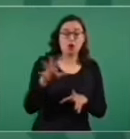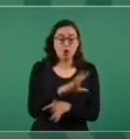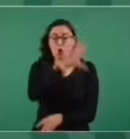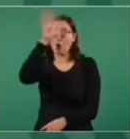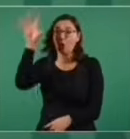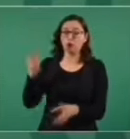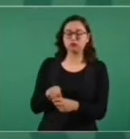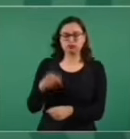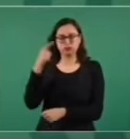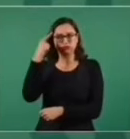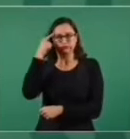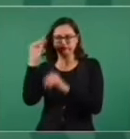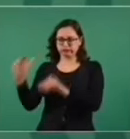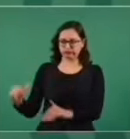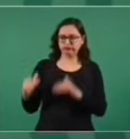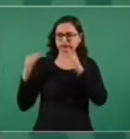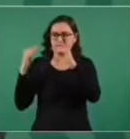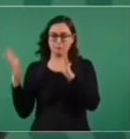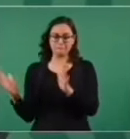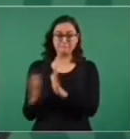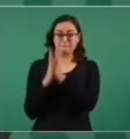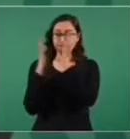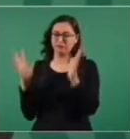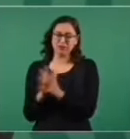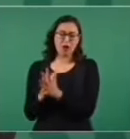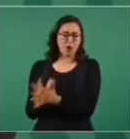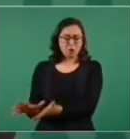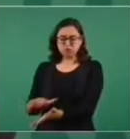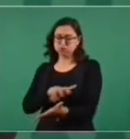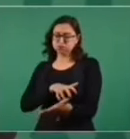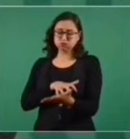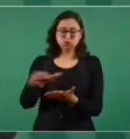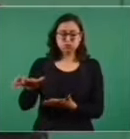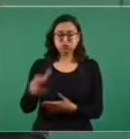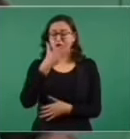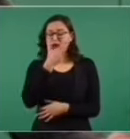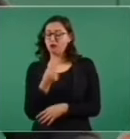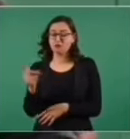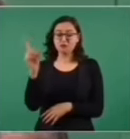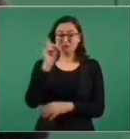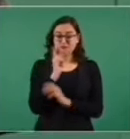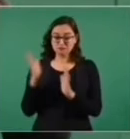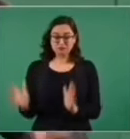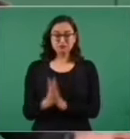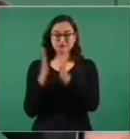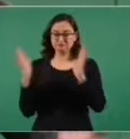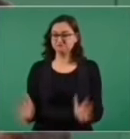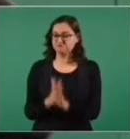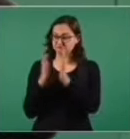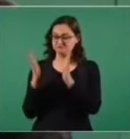como es el caso de México, que son millones de mujeres y de hombres que están participando